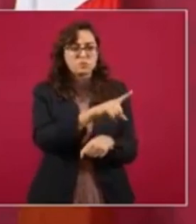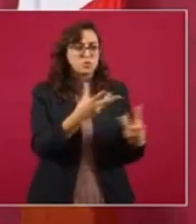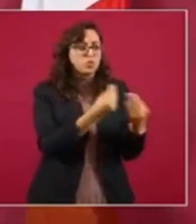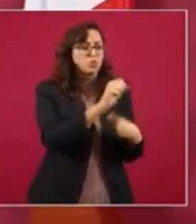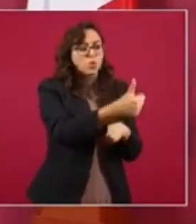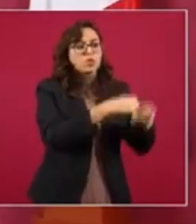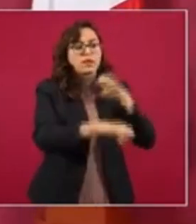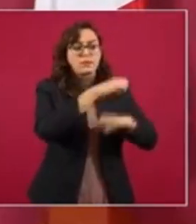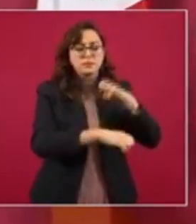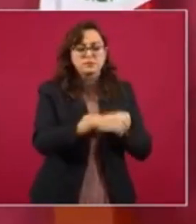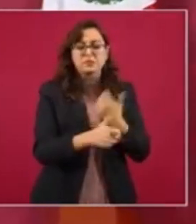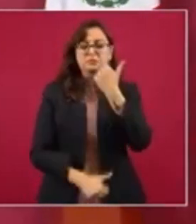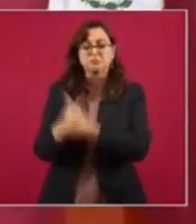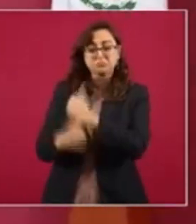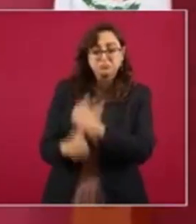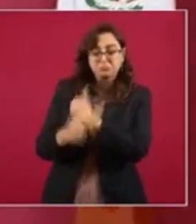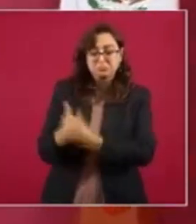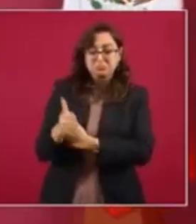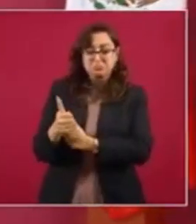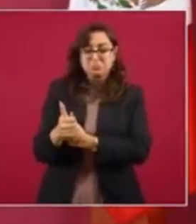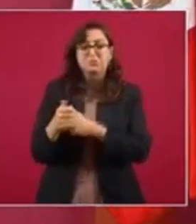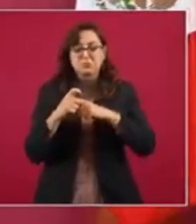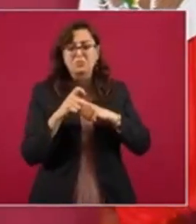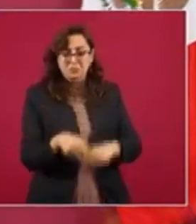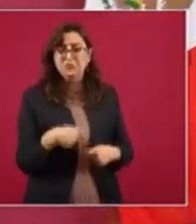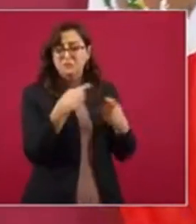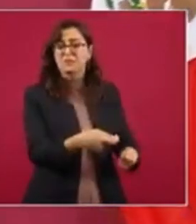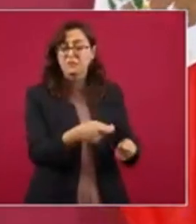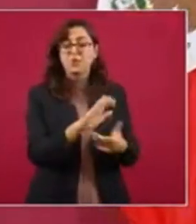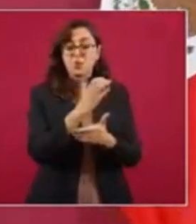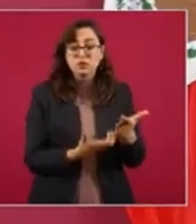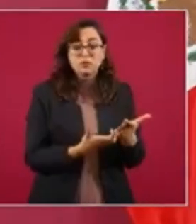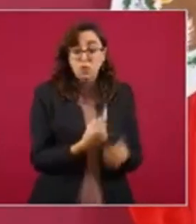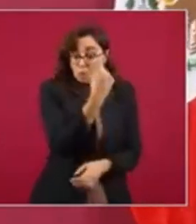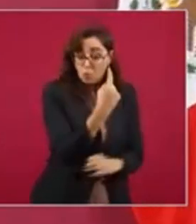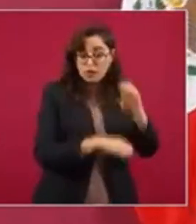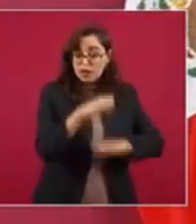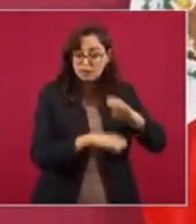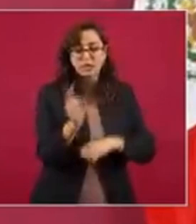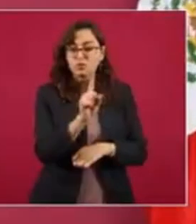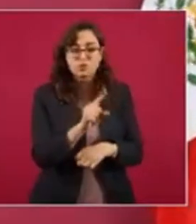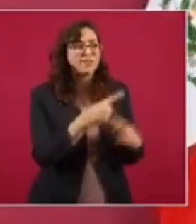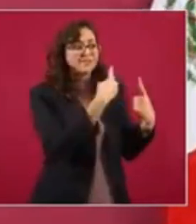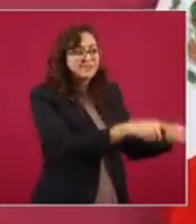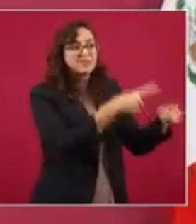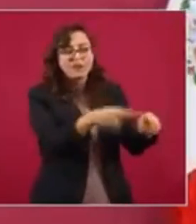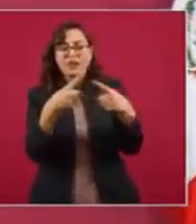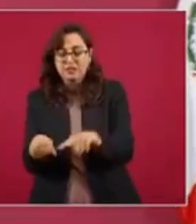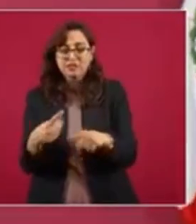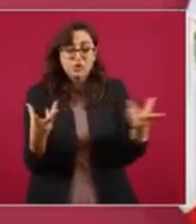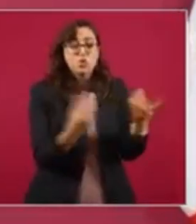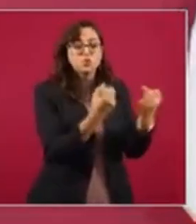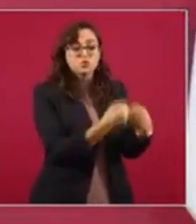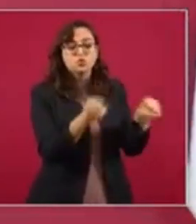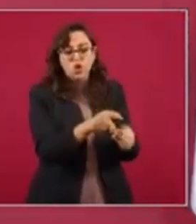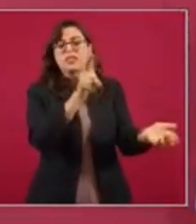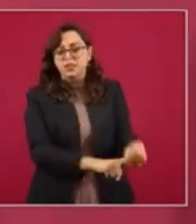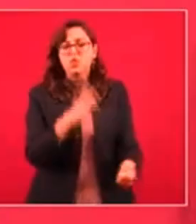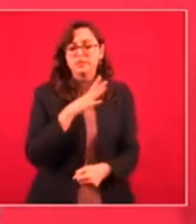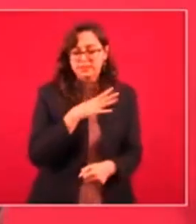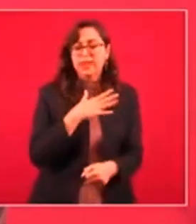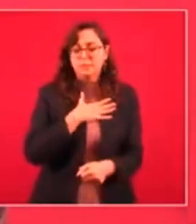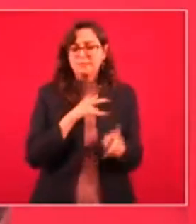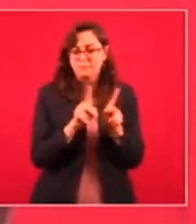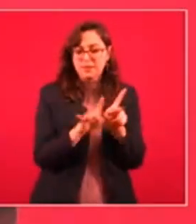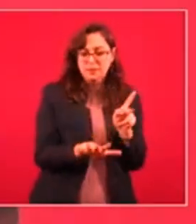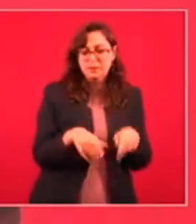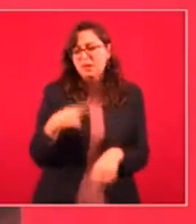licitaciones y se le entrega el contrato a varias empresas, entre esas empresas la de mi prima. Entonces